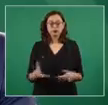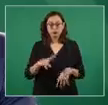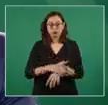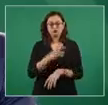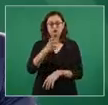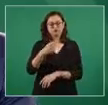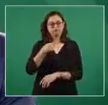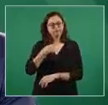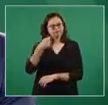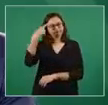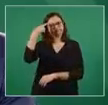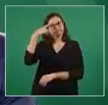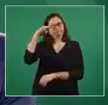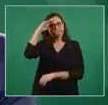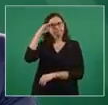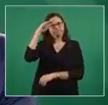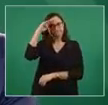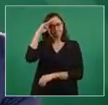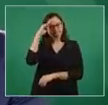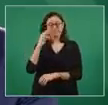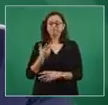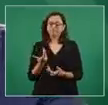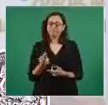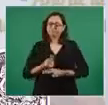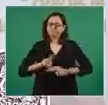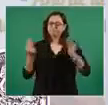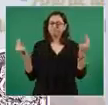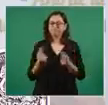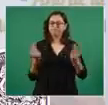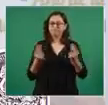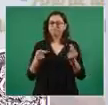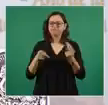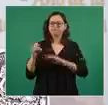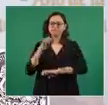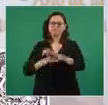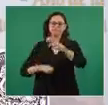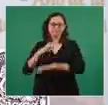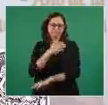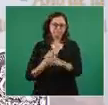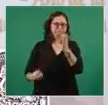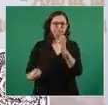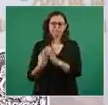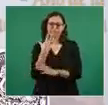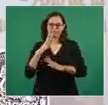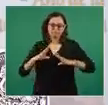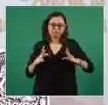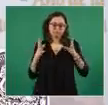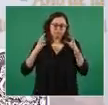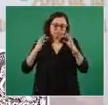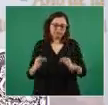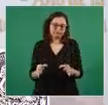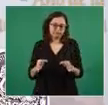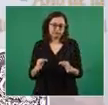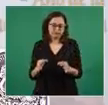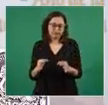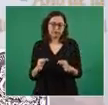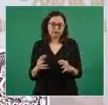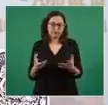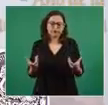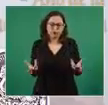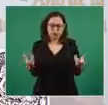agencia que va a actuar en coordinación con el SAT,